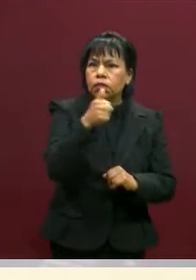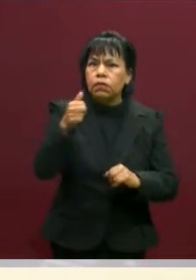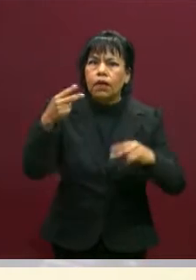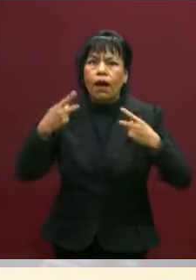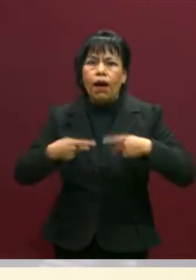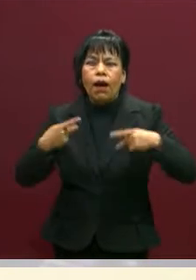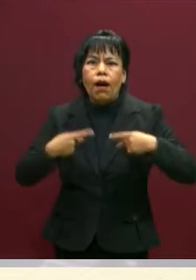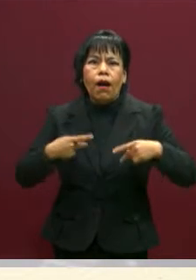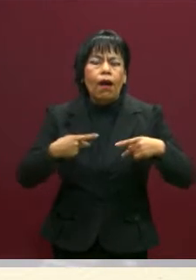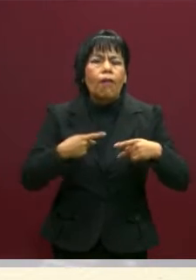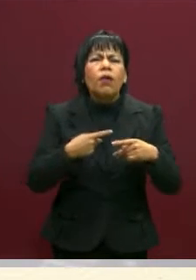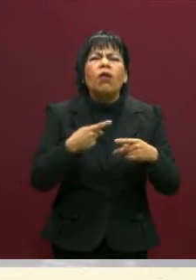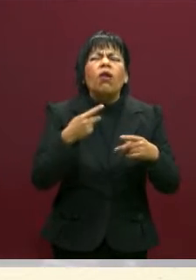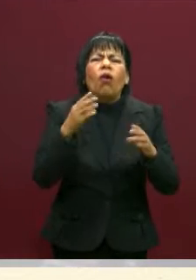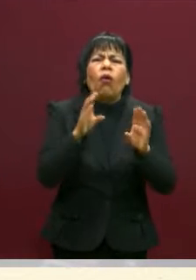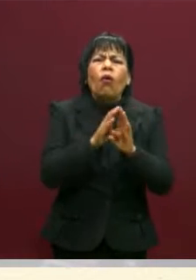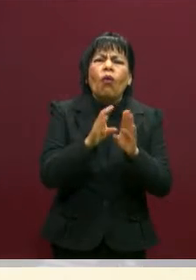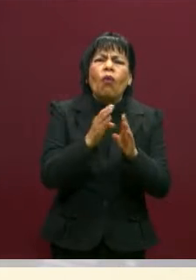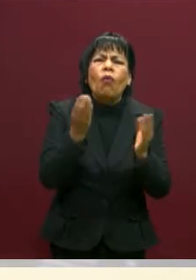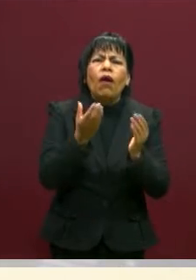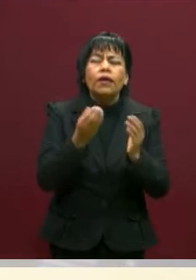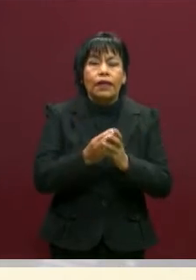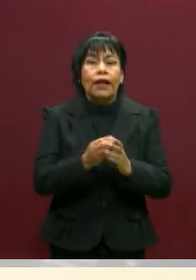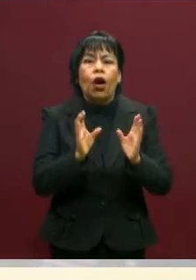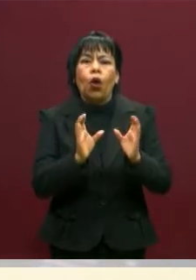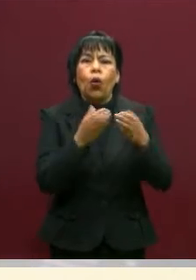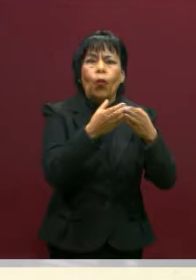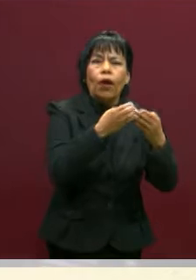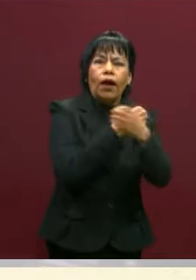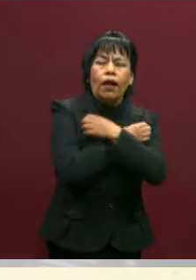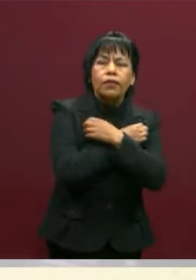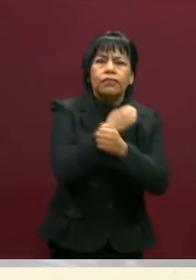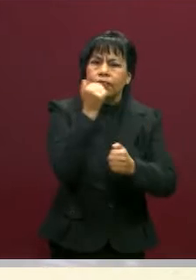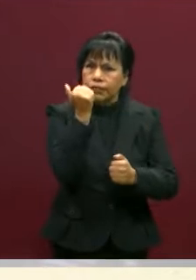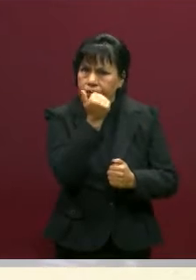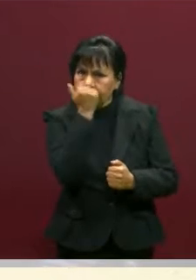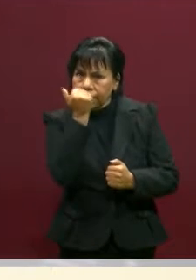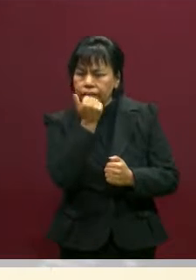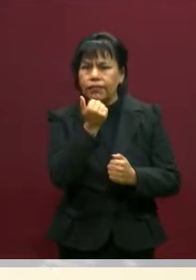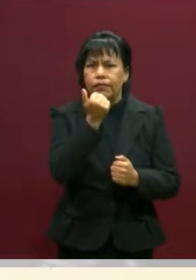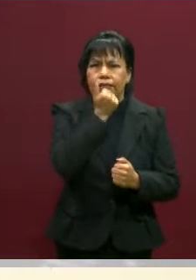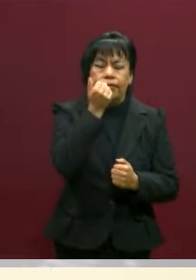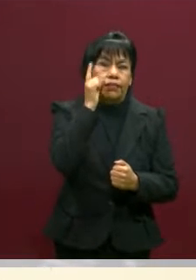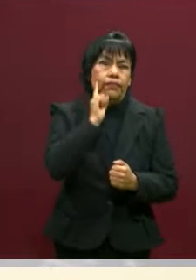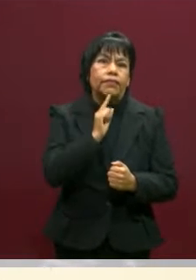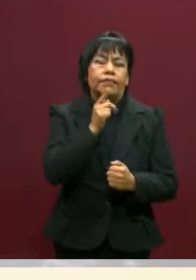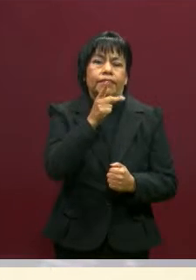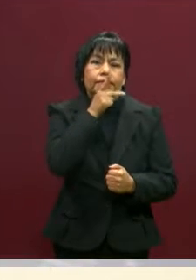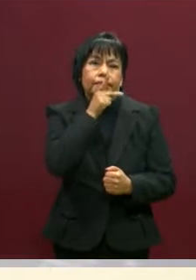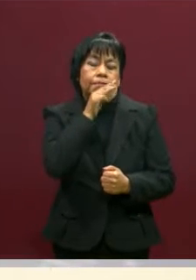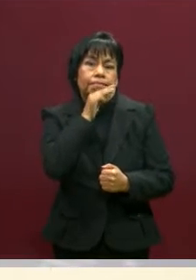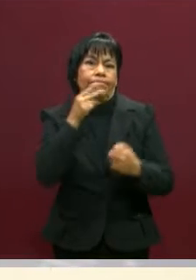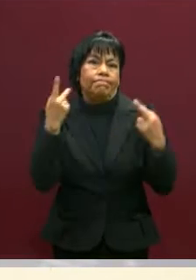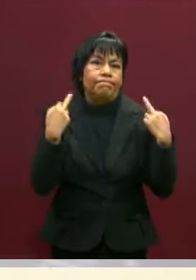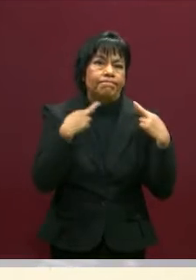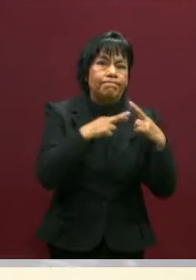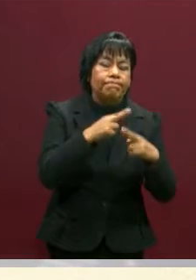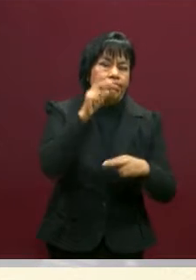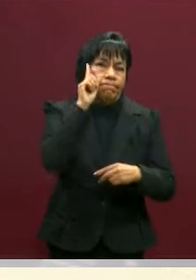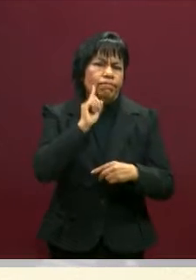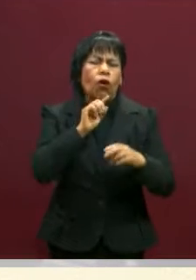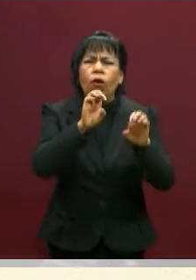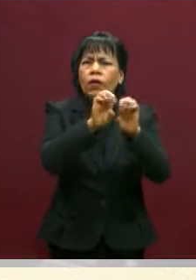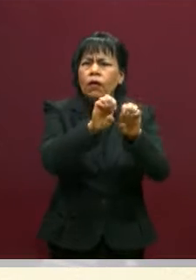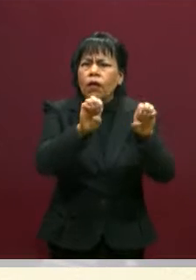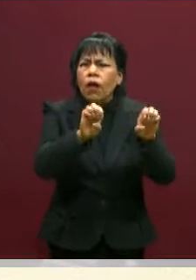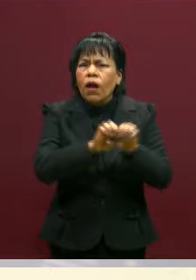jugando en este gran equipo de comunidad educativa. Por supuesto, alumnos, alumnas, papás y mamás de familia, los docentes y todo el equipo